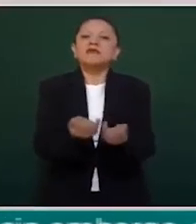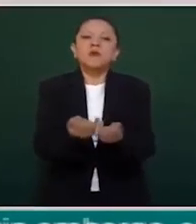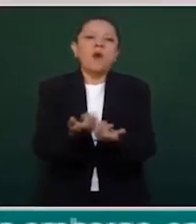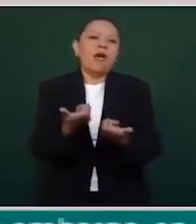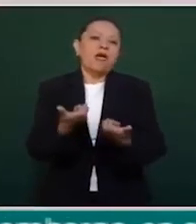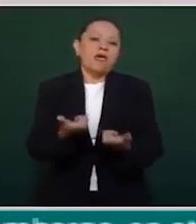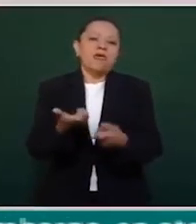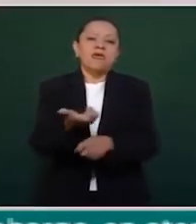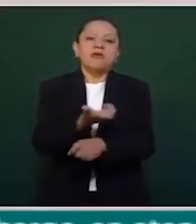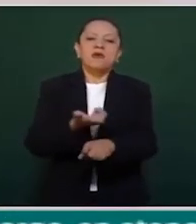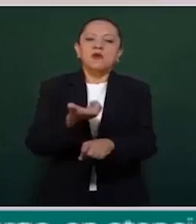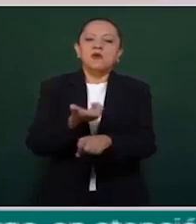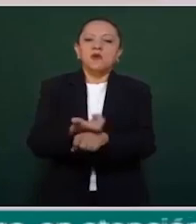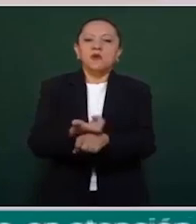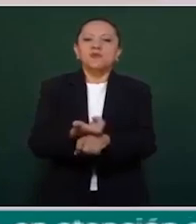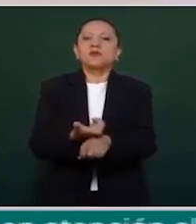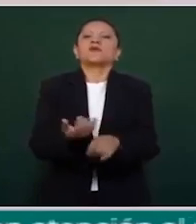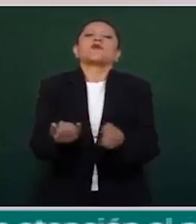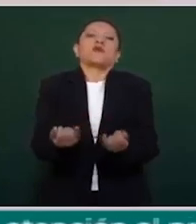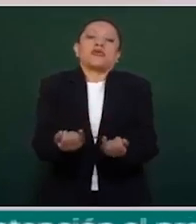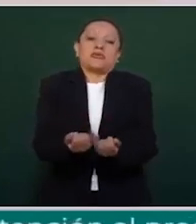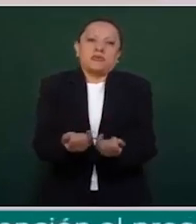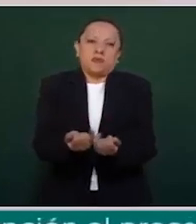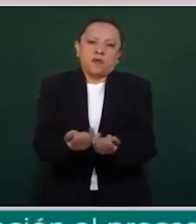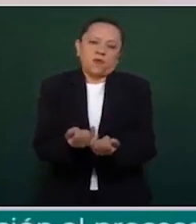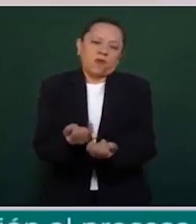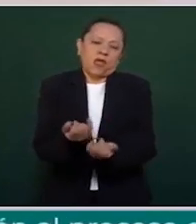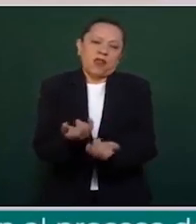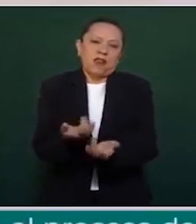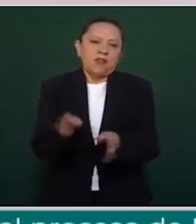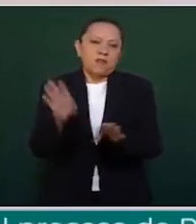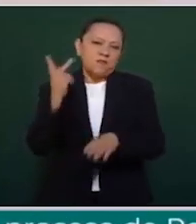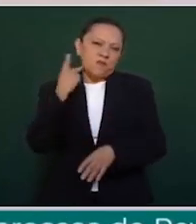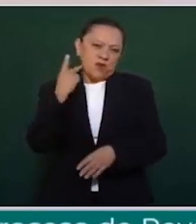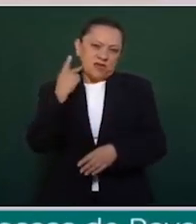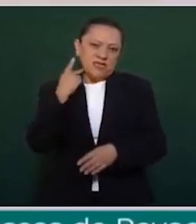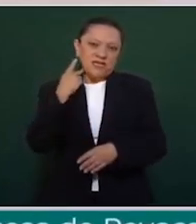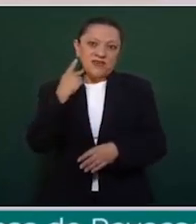en lo político.